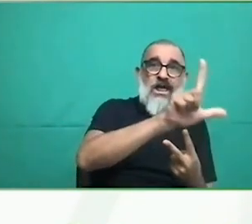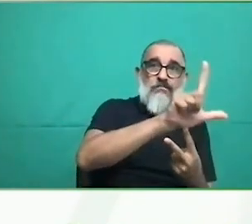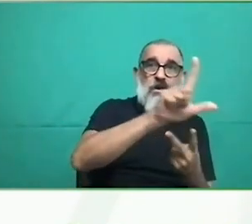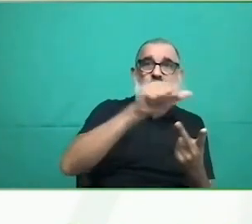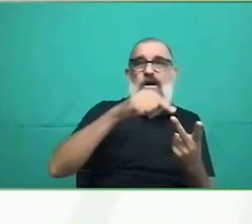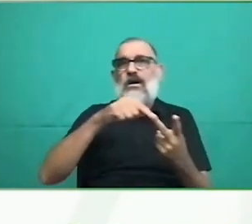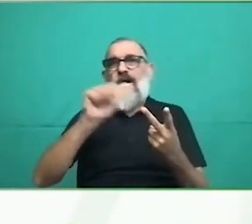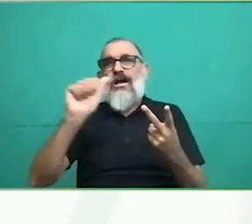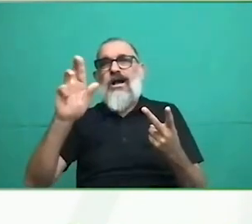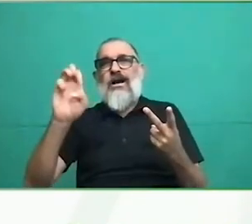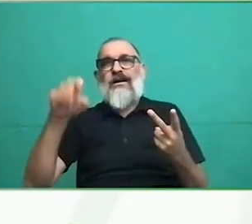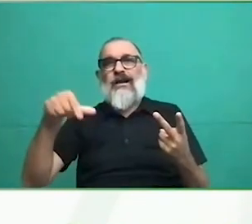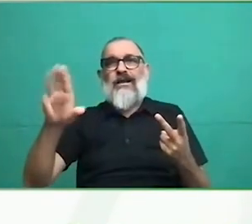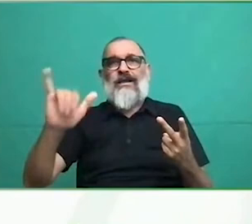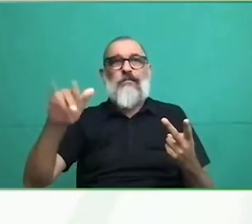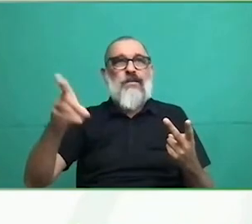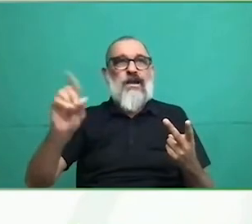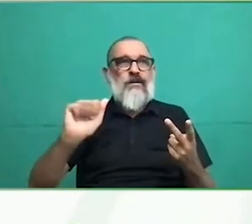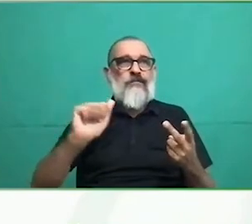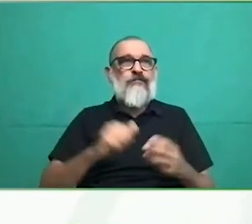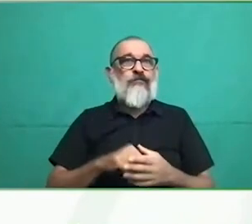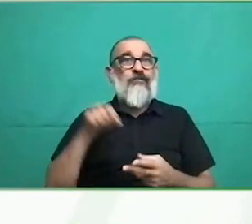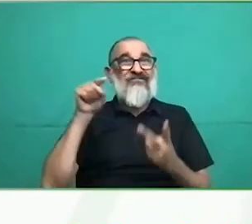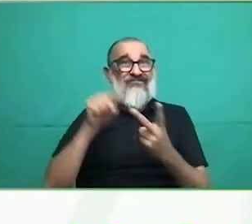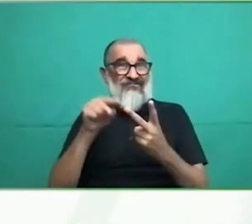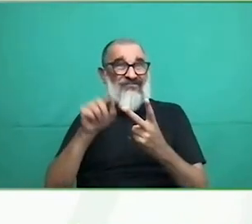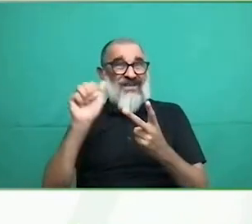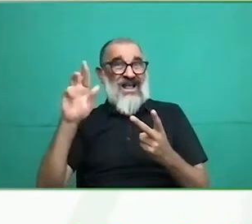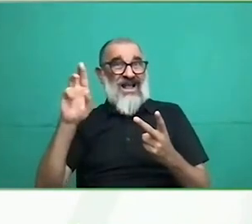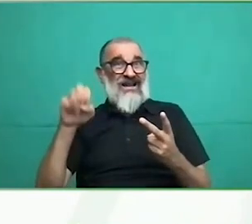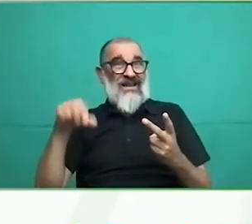puedan sostener su departamento. Bueno,